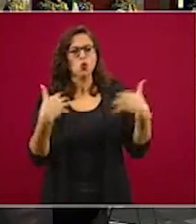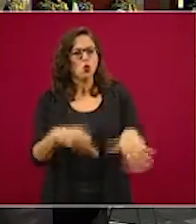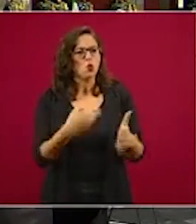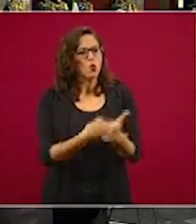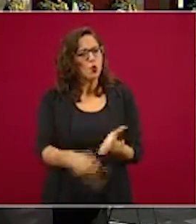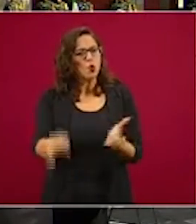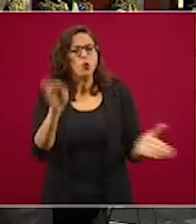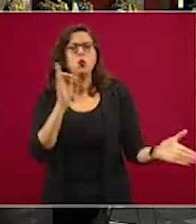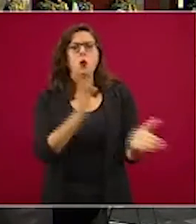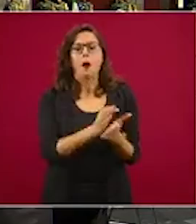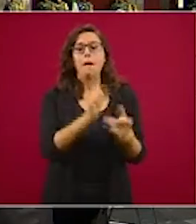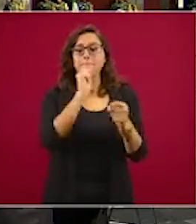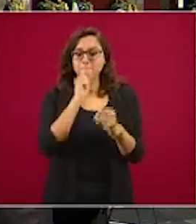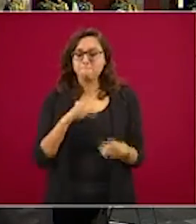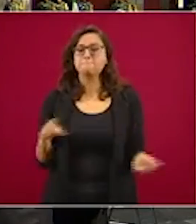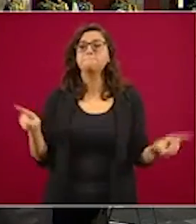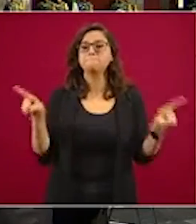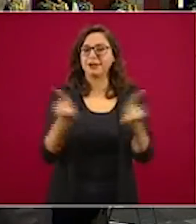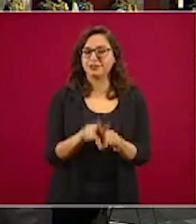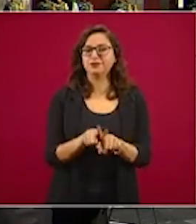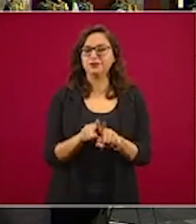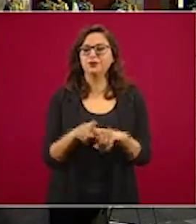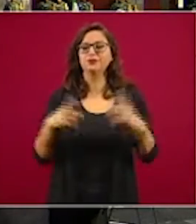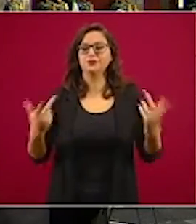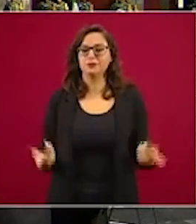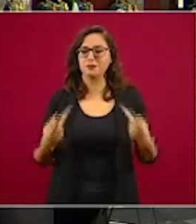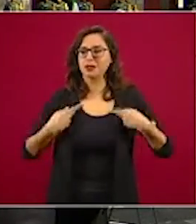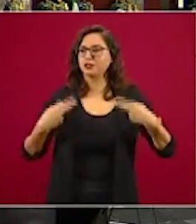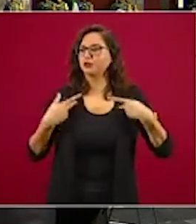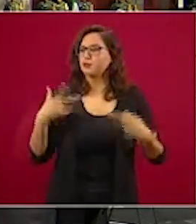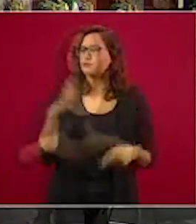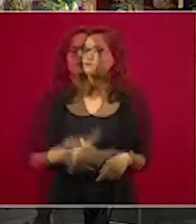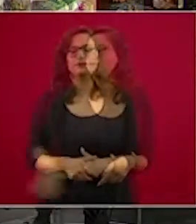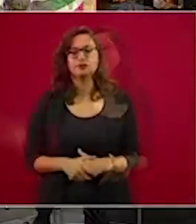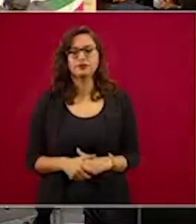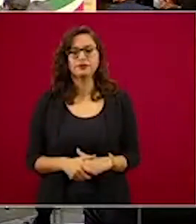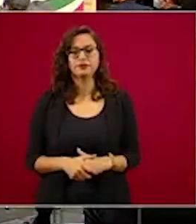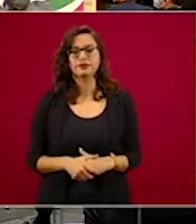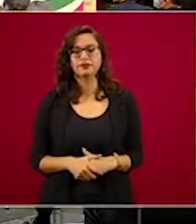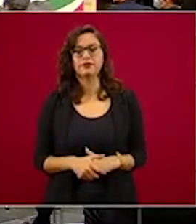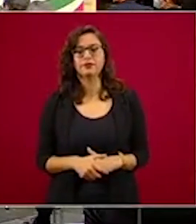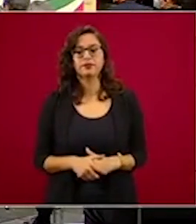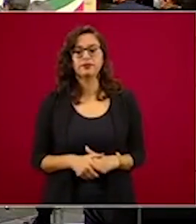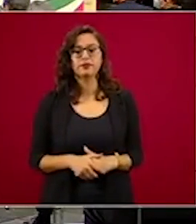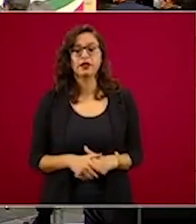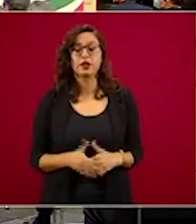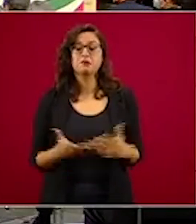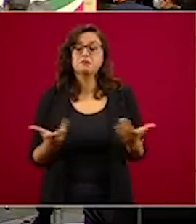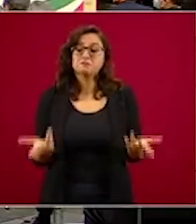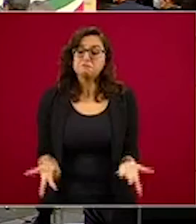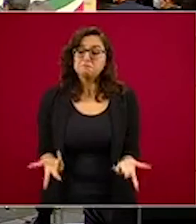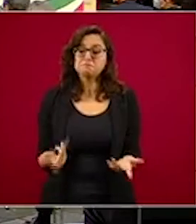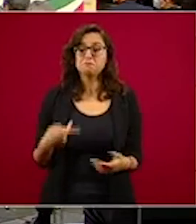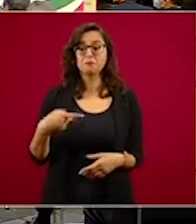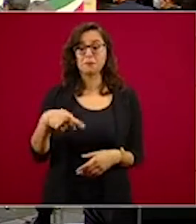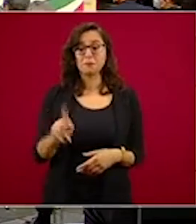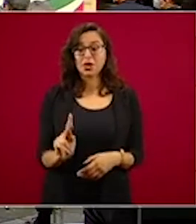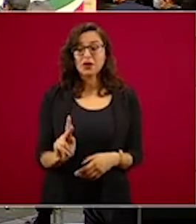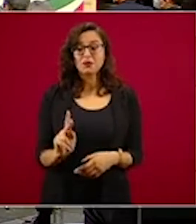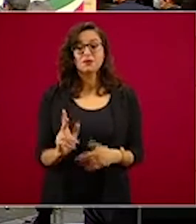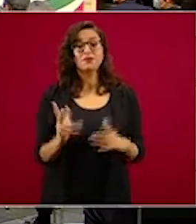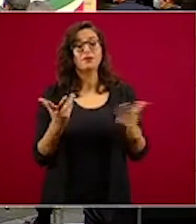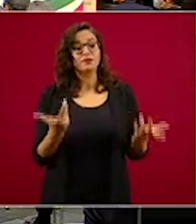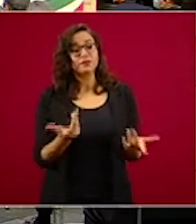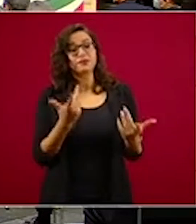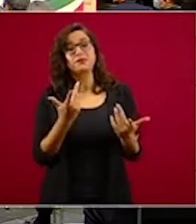la conocida fraternidad de nuestro pueblo. Nos han reprochado que no emprendimos